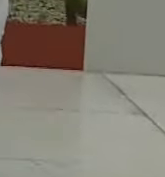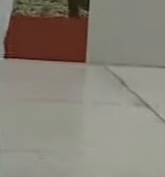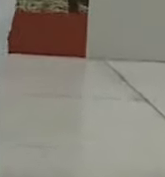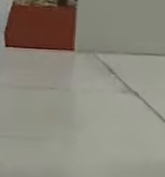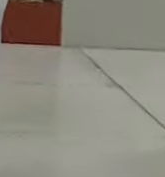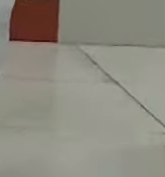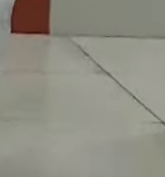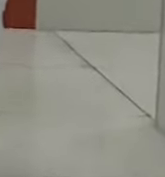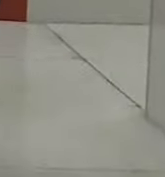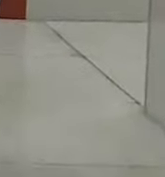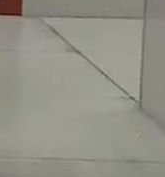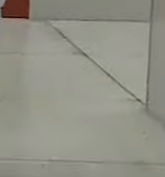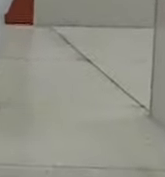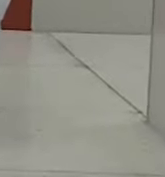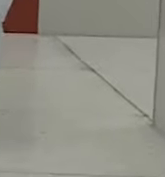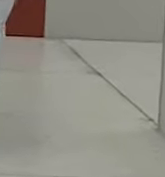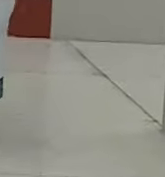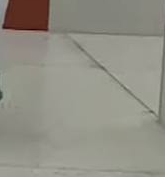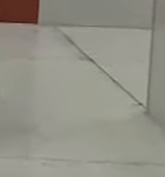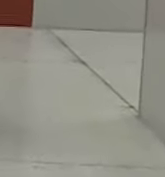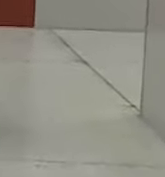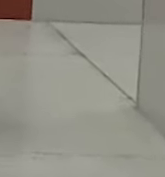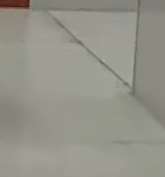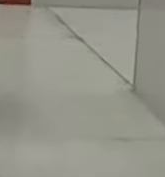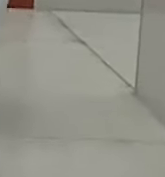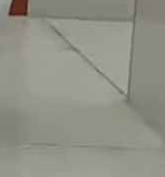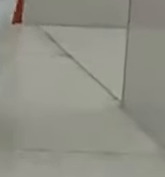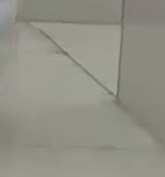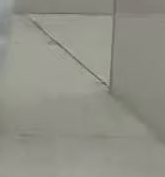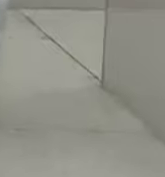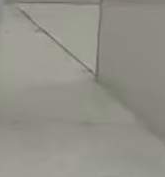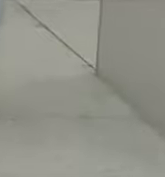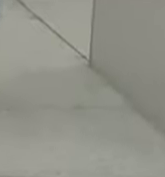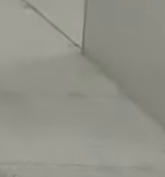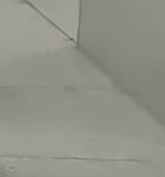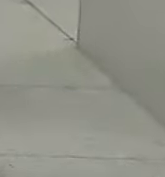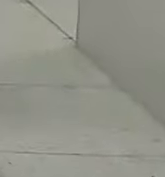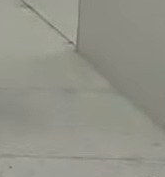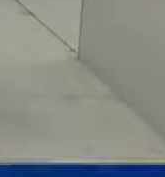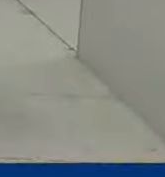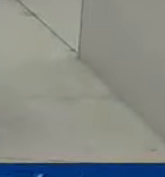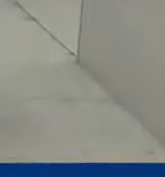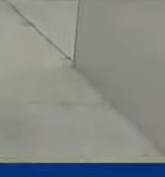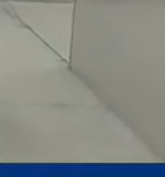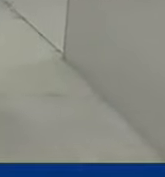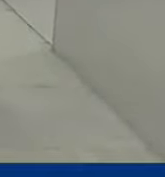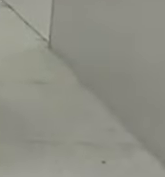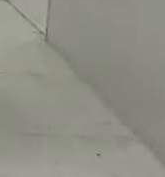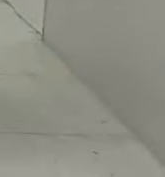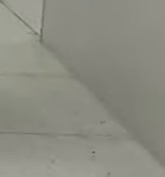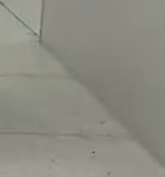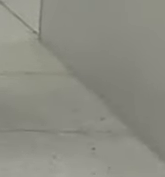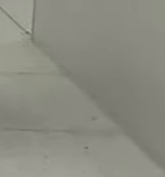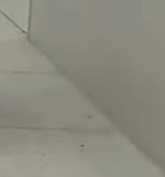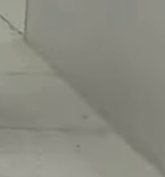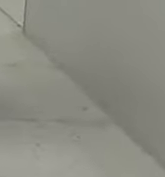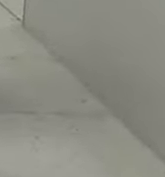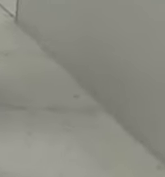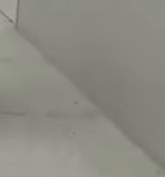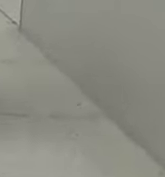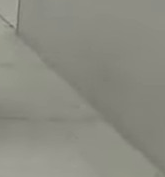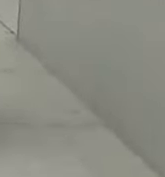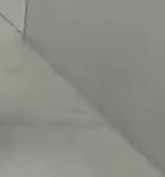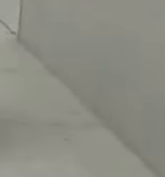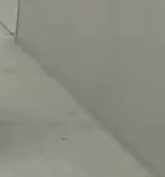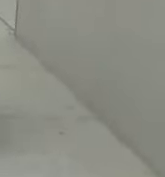social, construyendo los derechos sociales del pueblo, los derechos a la salud pública, gratuita y de calidad.